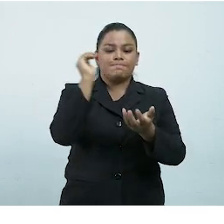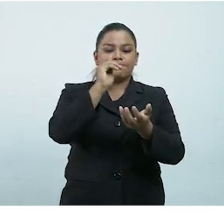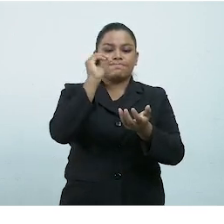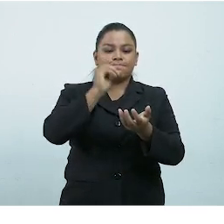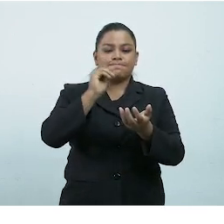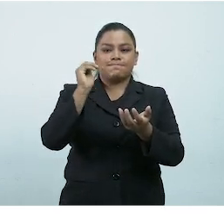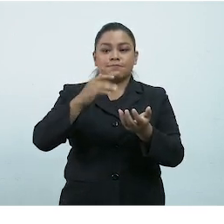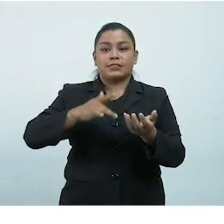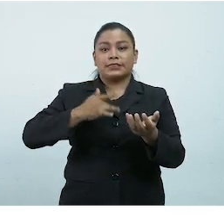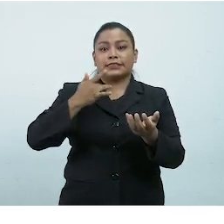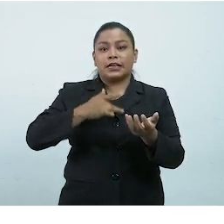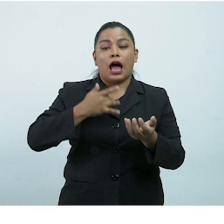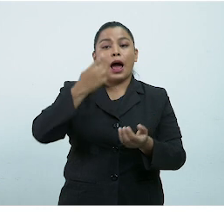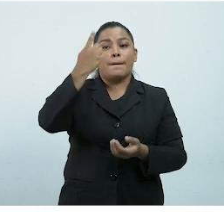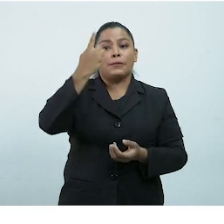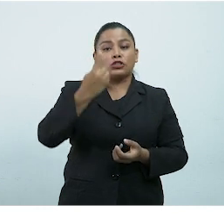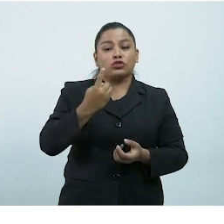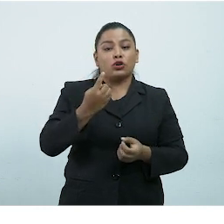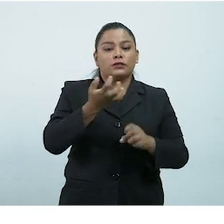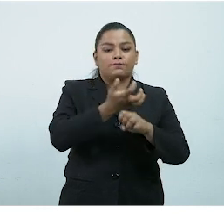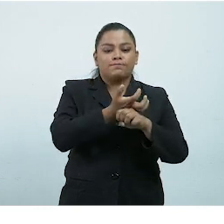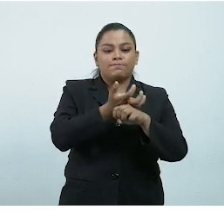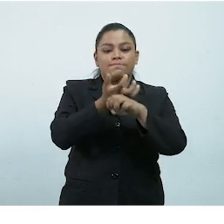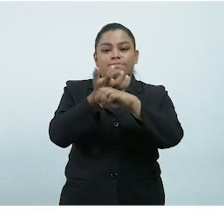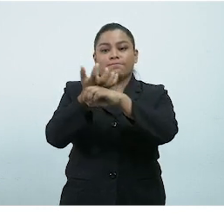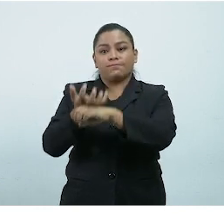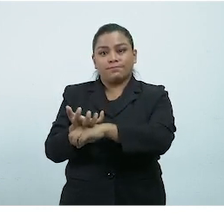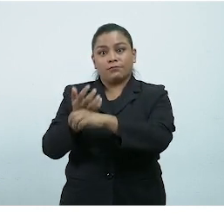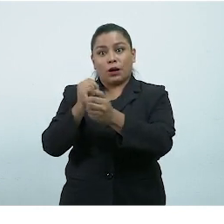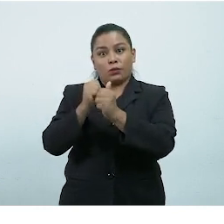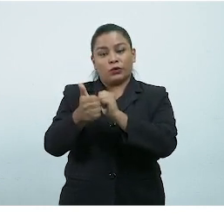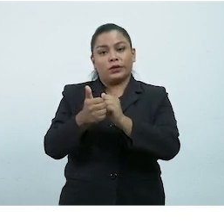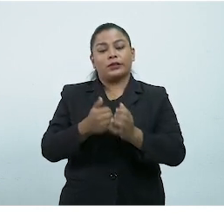A los responsables del transporte escolar autorizados